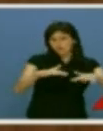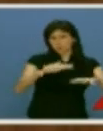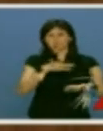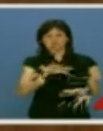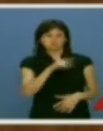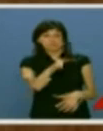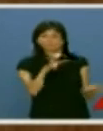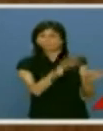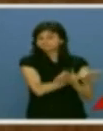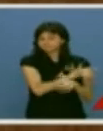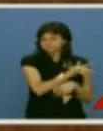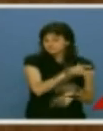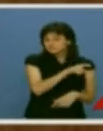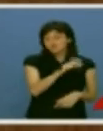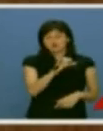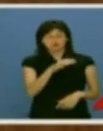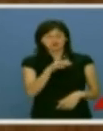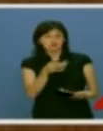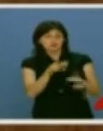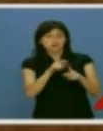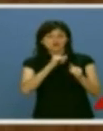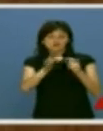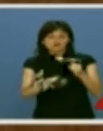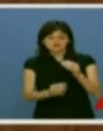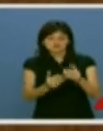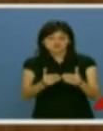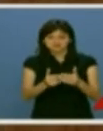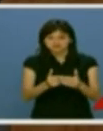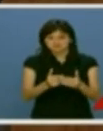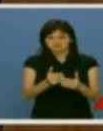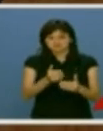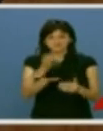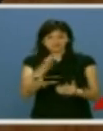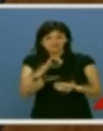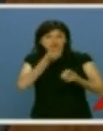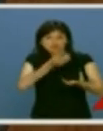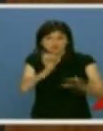¿Se equivocaron ustedes? ¿Fueron incapaces de ver venir la crisis? ¿O no dijeron toda la verdad?